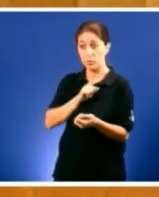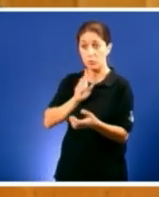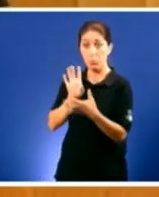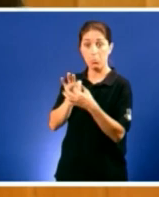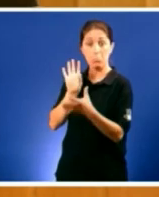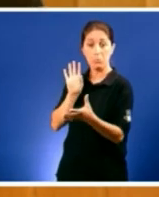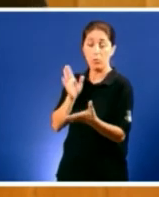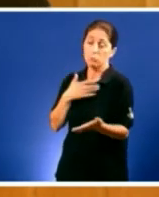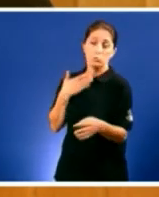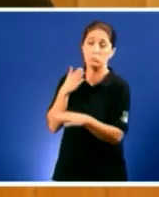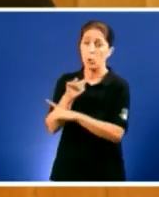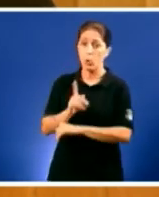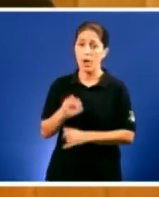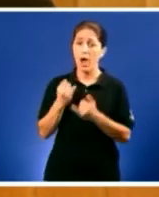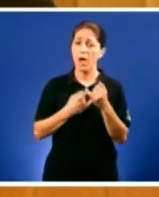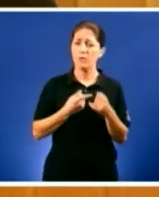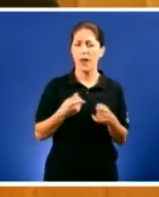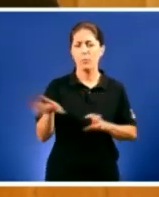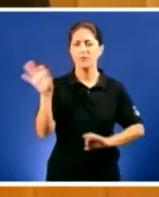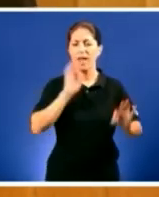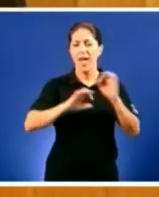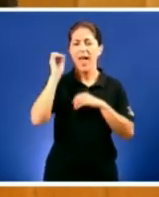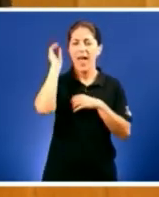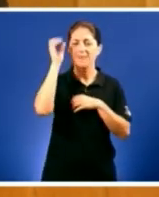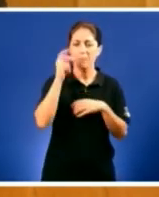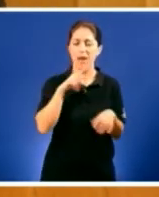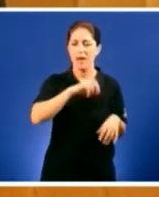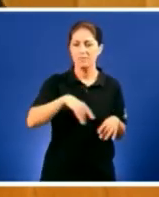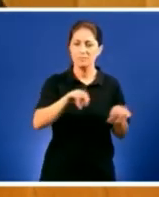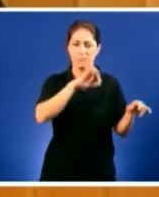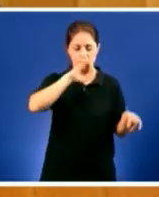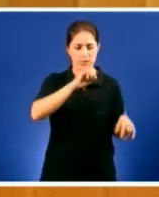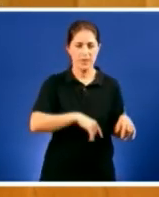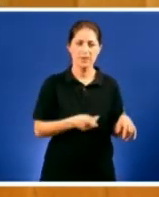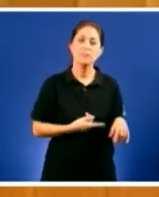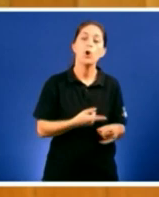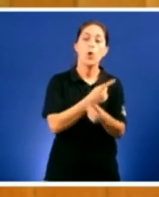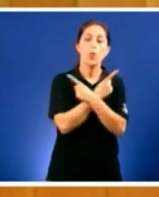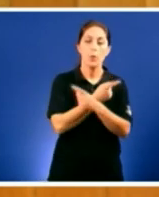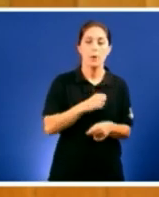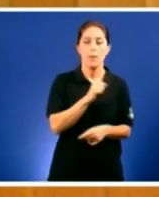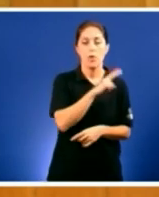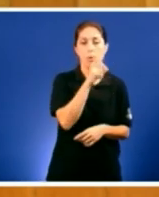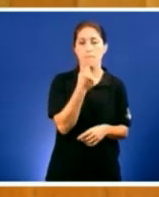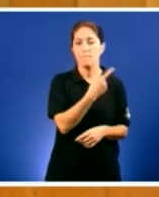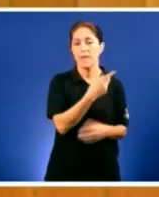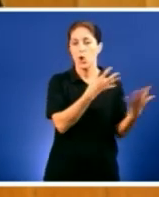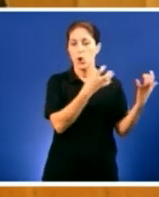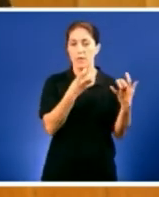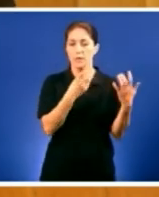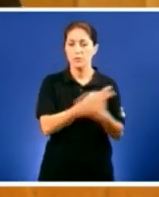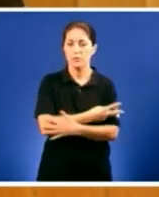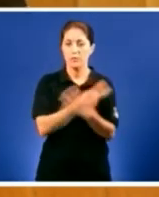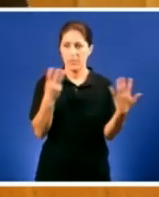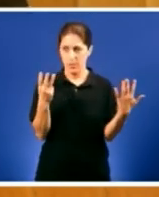Manifesto da Primeira Assemblea Nacionalista lugo novembro de 1918. Niso